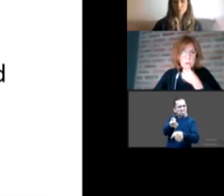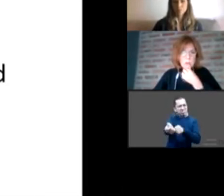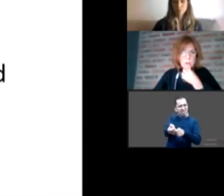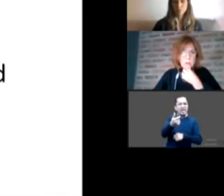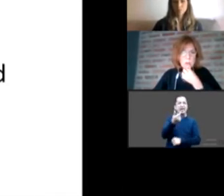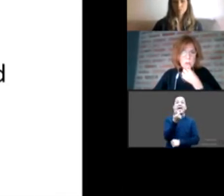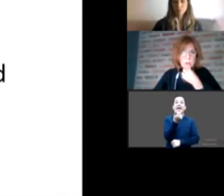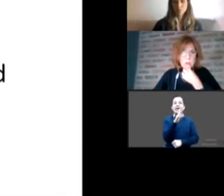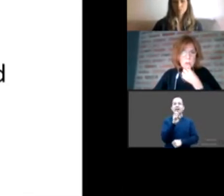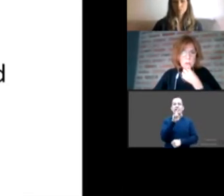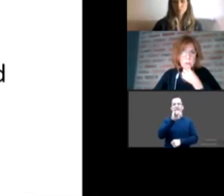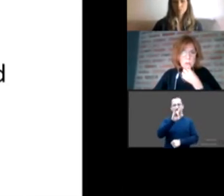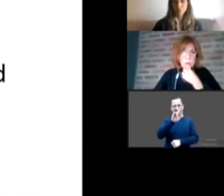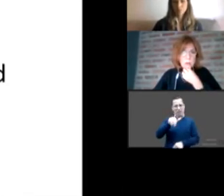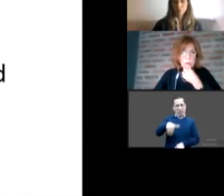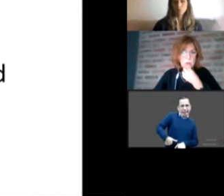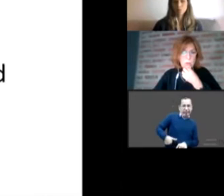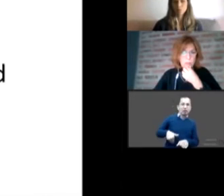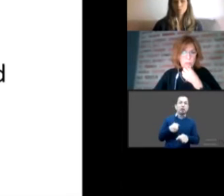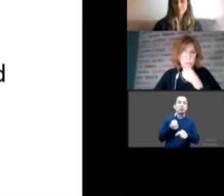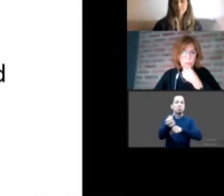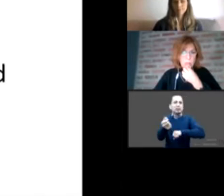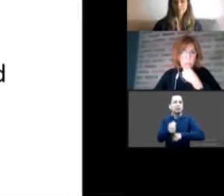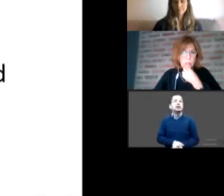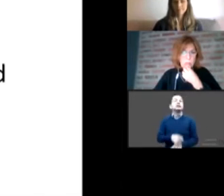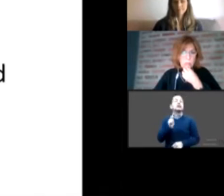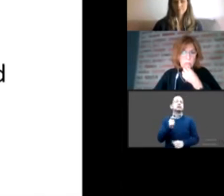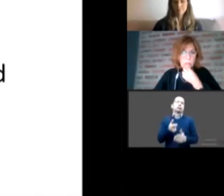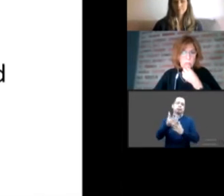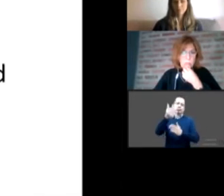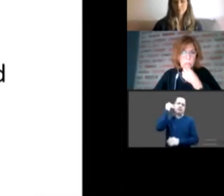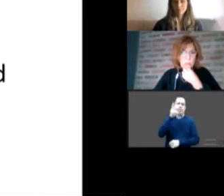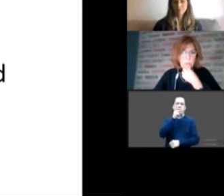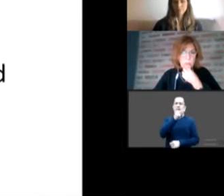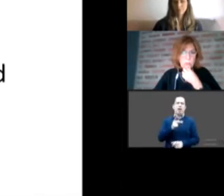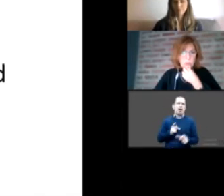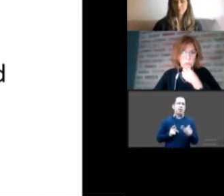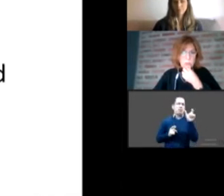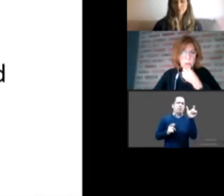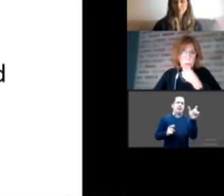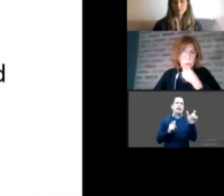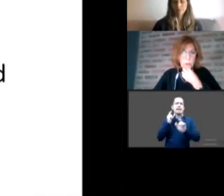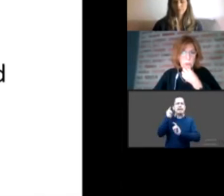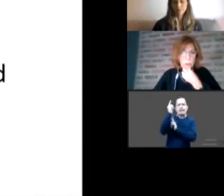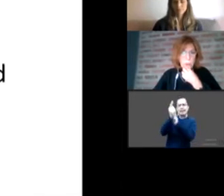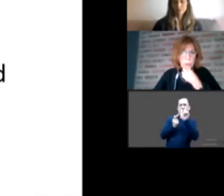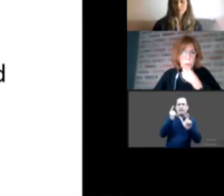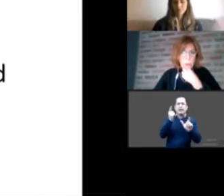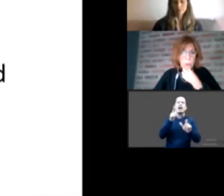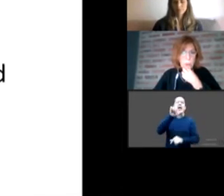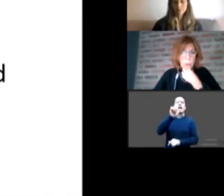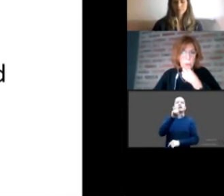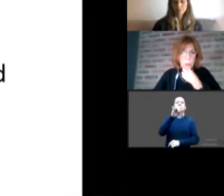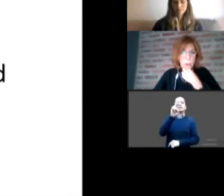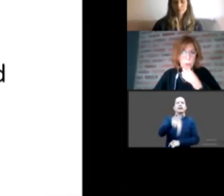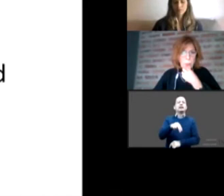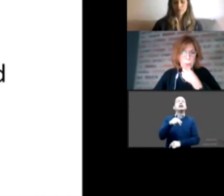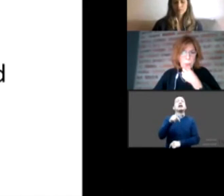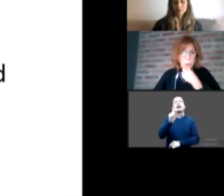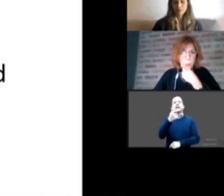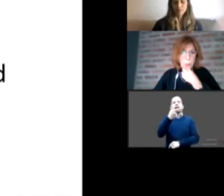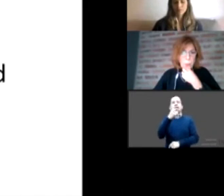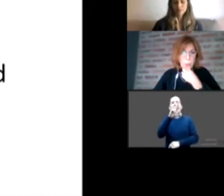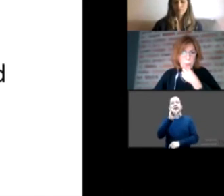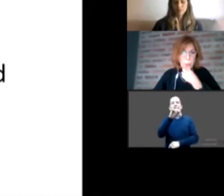creo que van a estar de acuerdo y que lo he trabajado por muchos años en muchos ámbitos, un niño suelto de su familia de